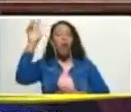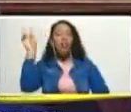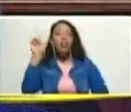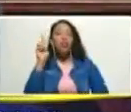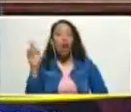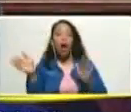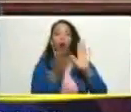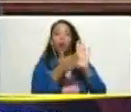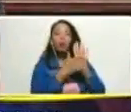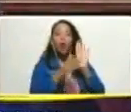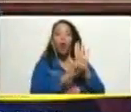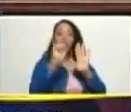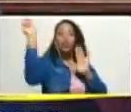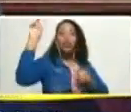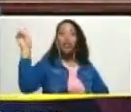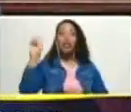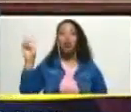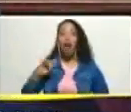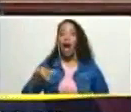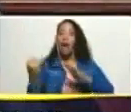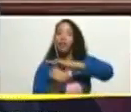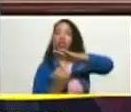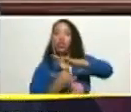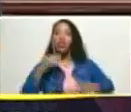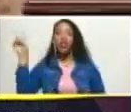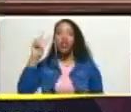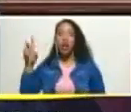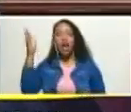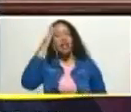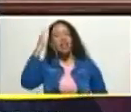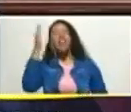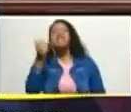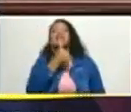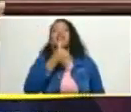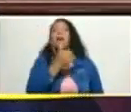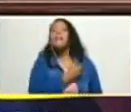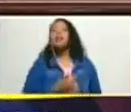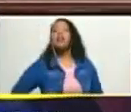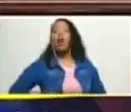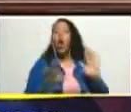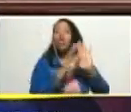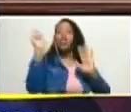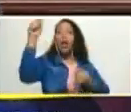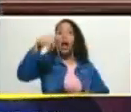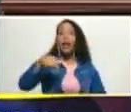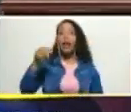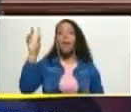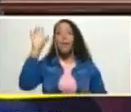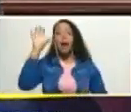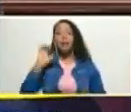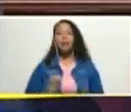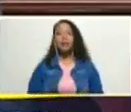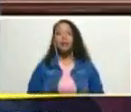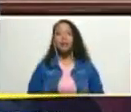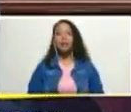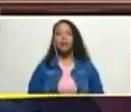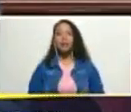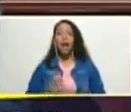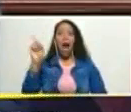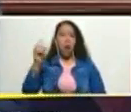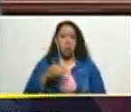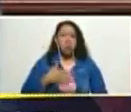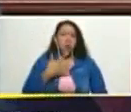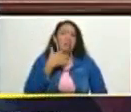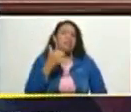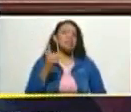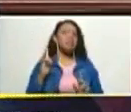la constitución de Venezuela las instituciones de Venezuela saben quién es el presidente constitucional de este país ellos podrán decir